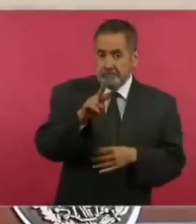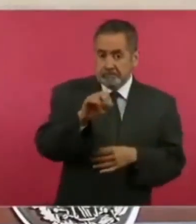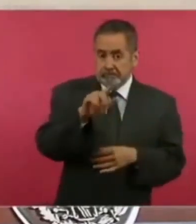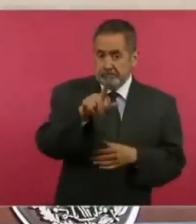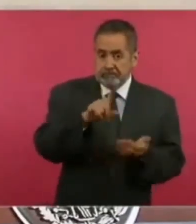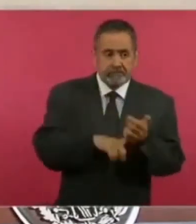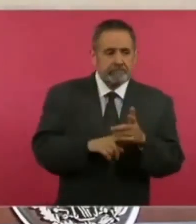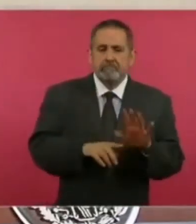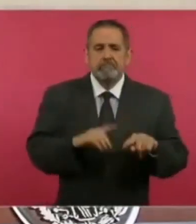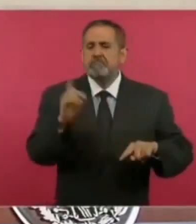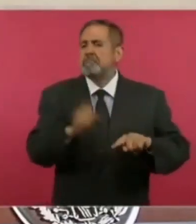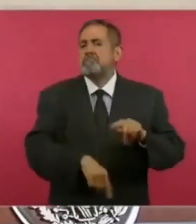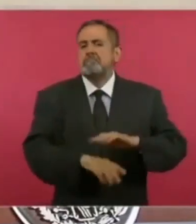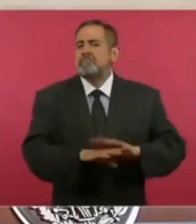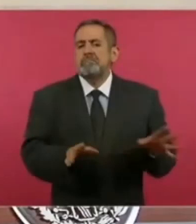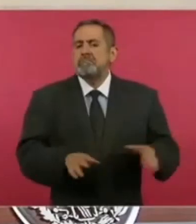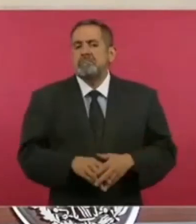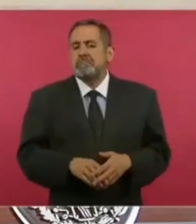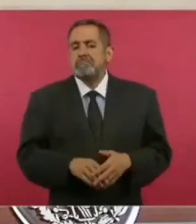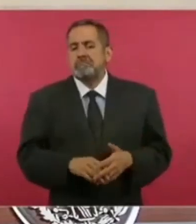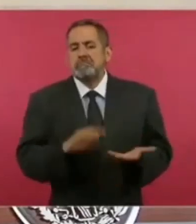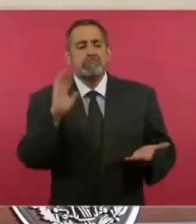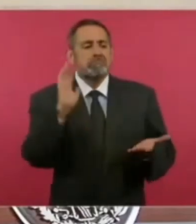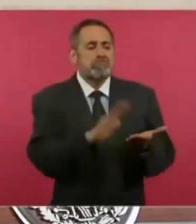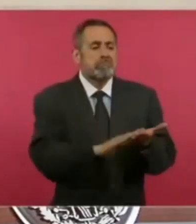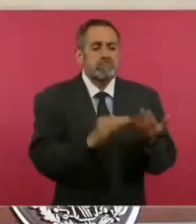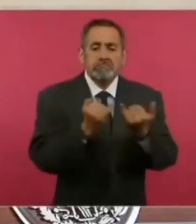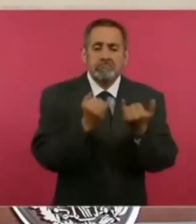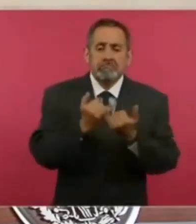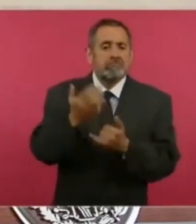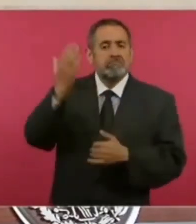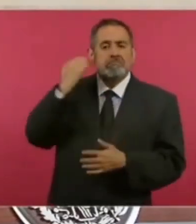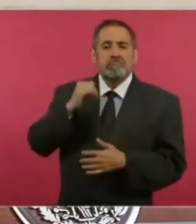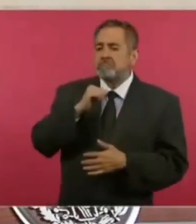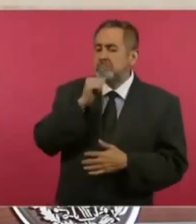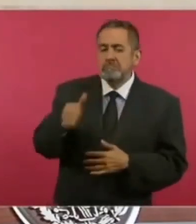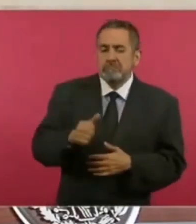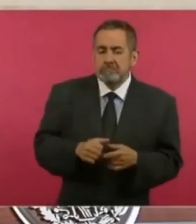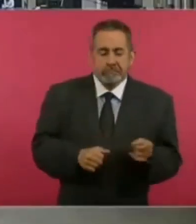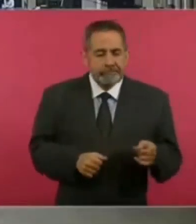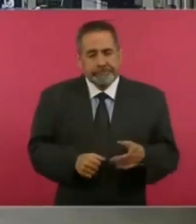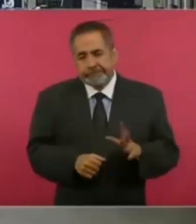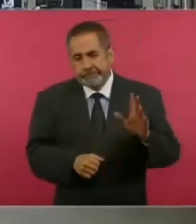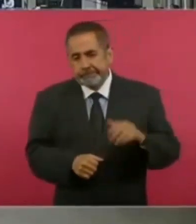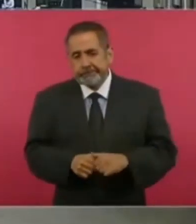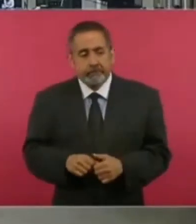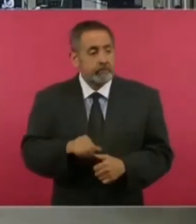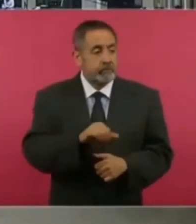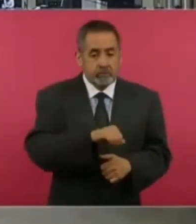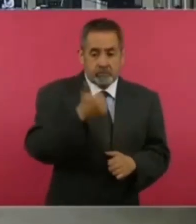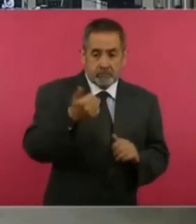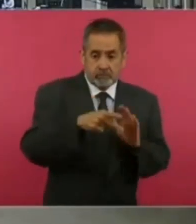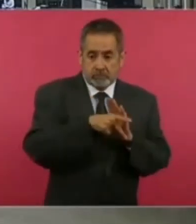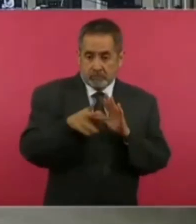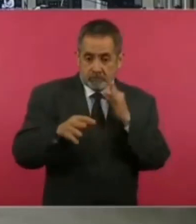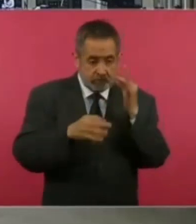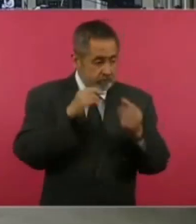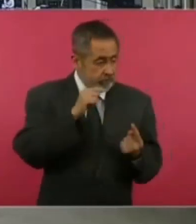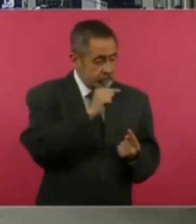ya las tomaron ya no es como antes y de los demás ni hablamos